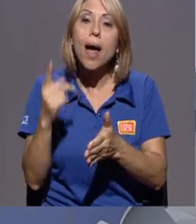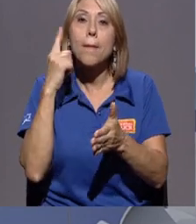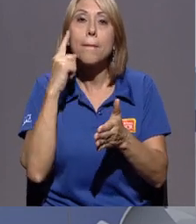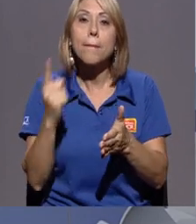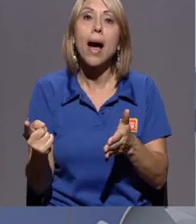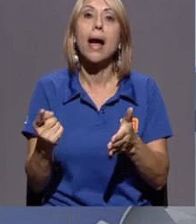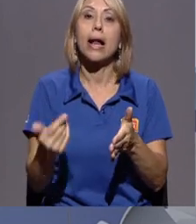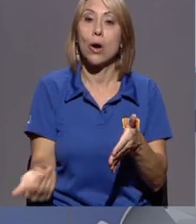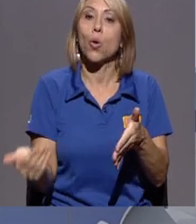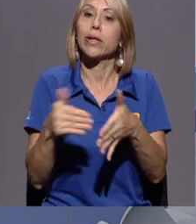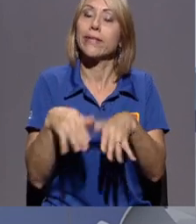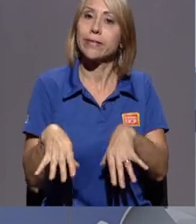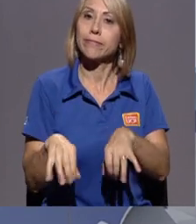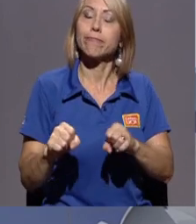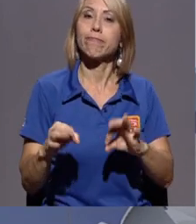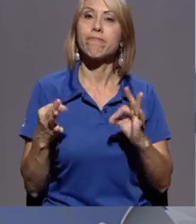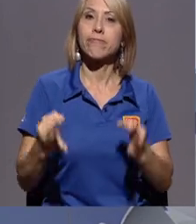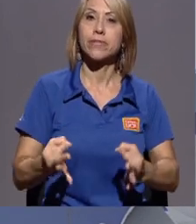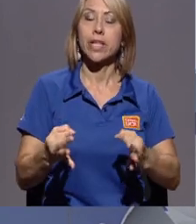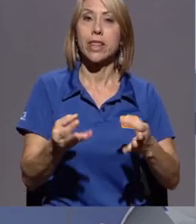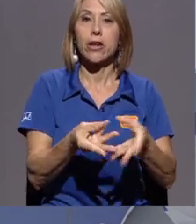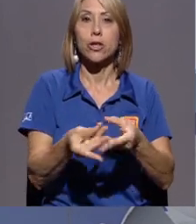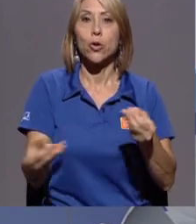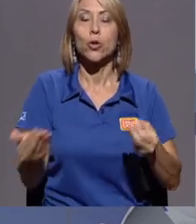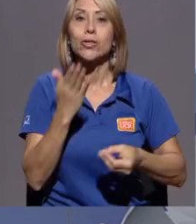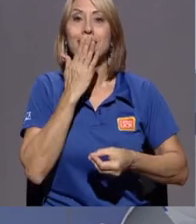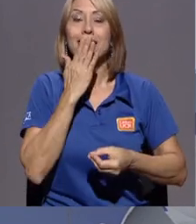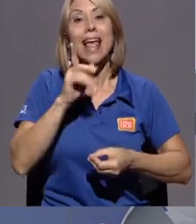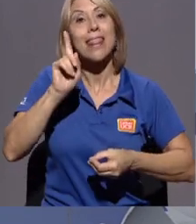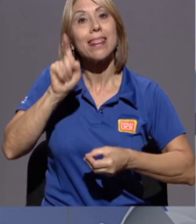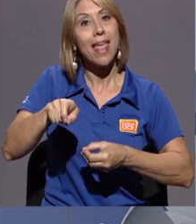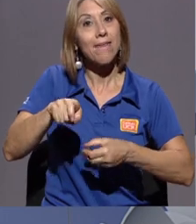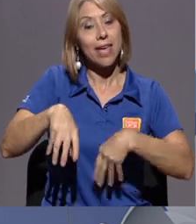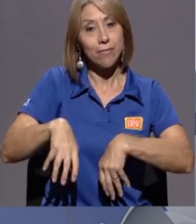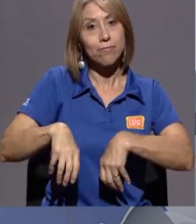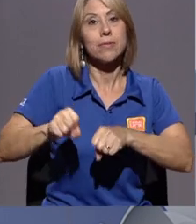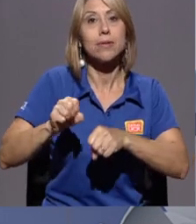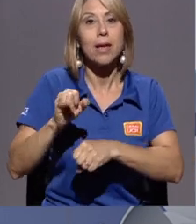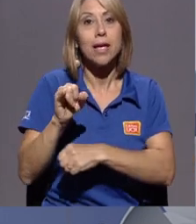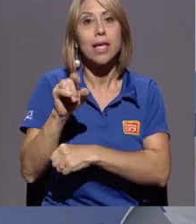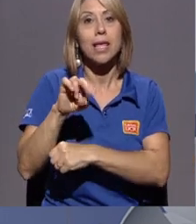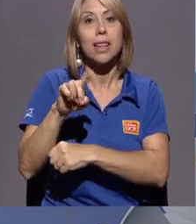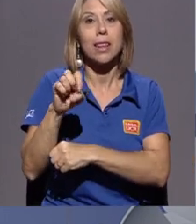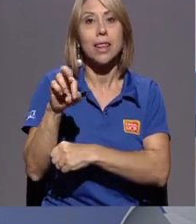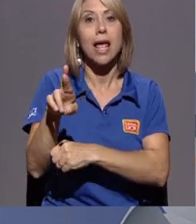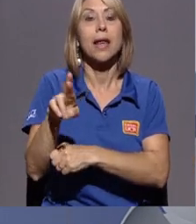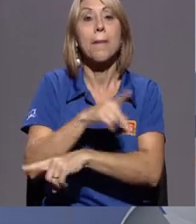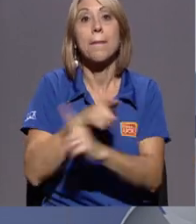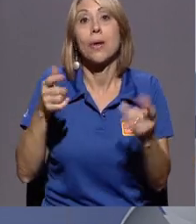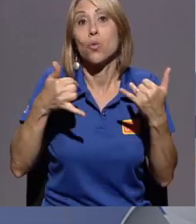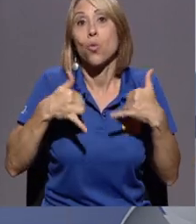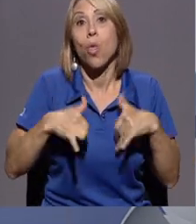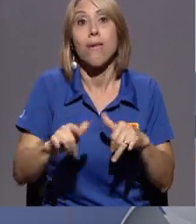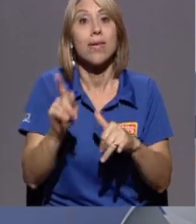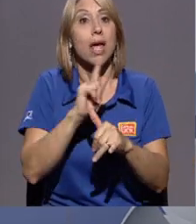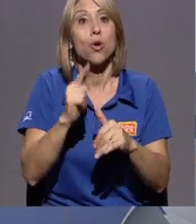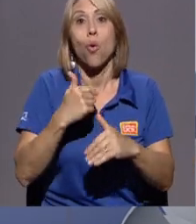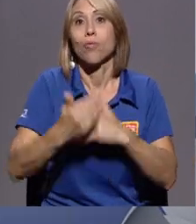los territorios indígenas que debería ejecutar el INDER, pero no ha pasado su fase preliminar.